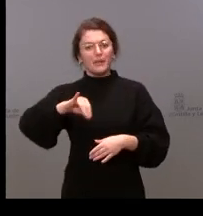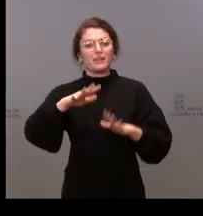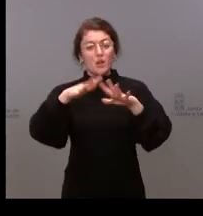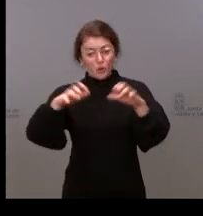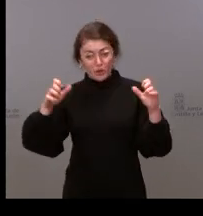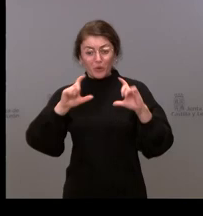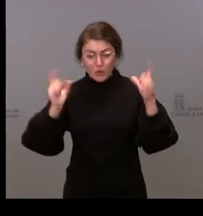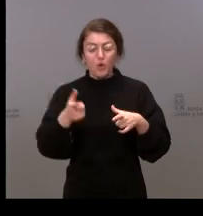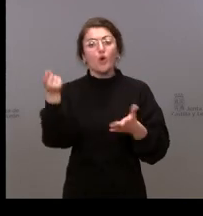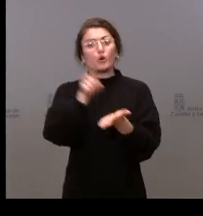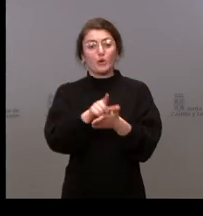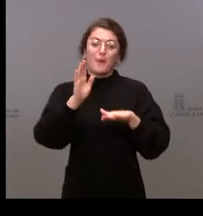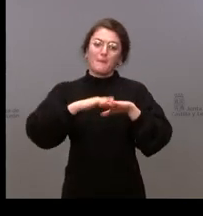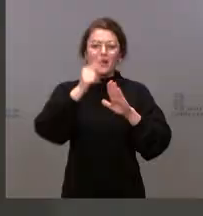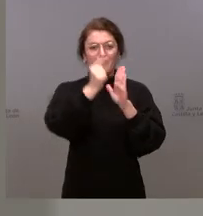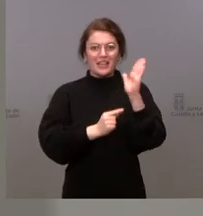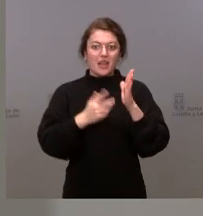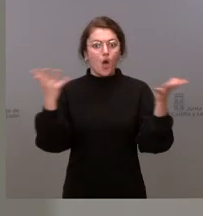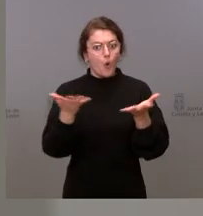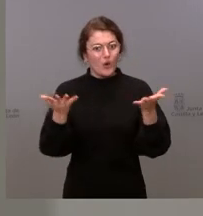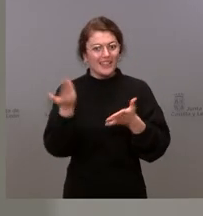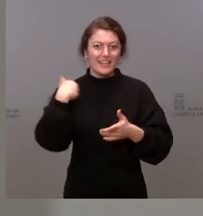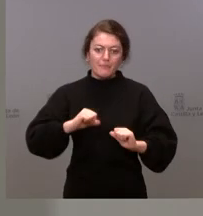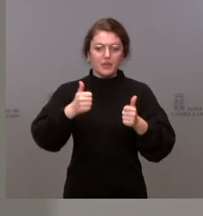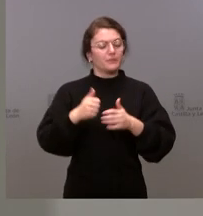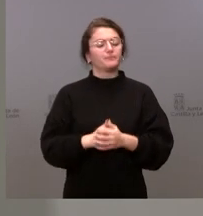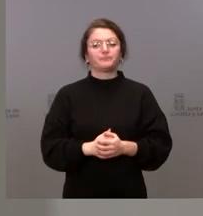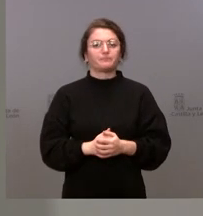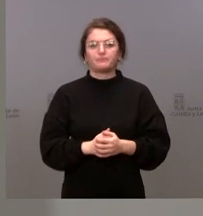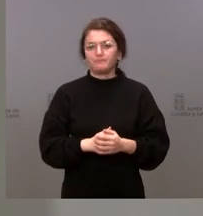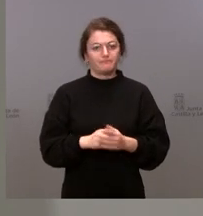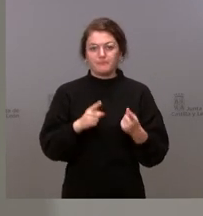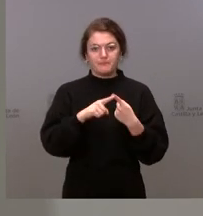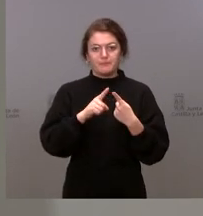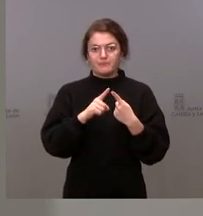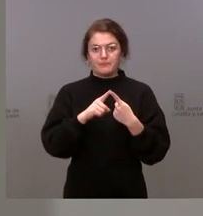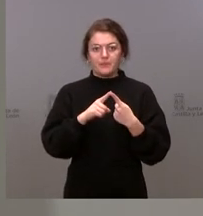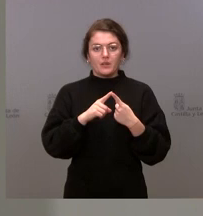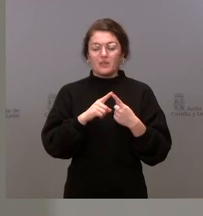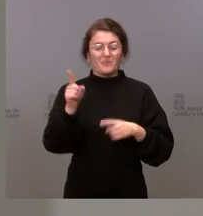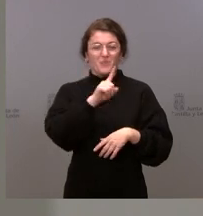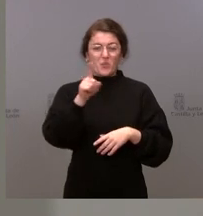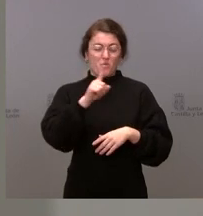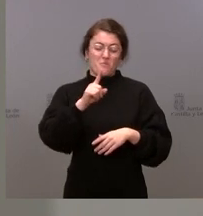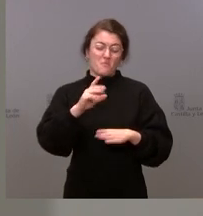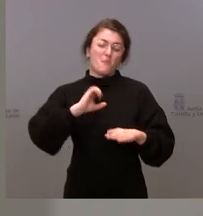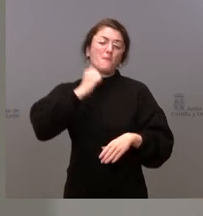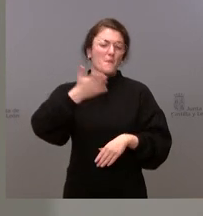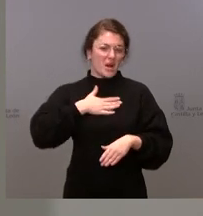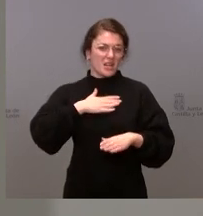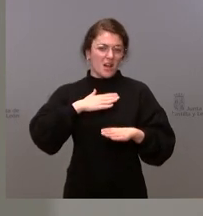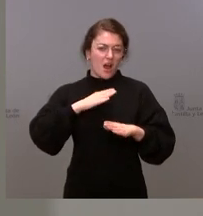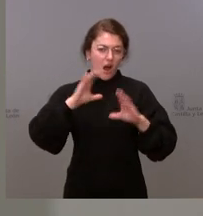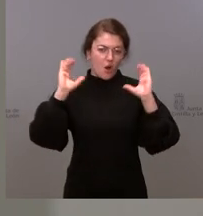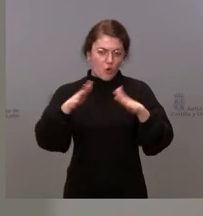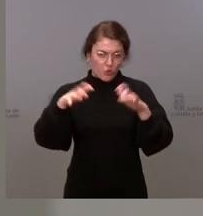medidas con urgencia? Gracias. No está prevista la realización de un Consejo de Gobierno mañana. En este